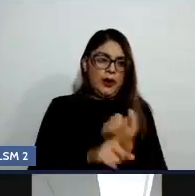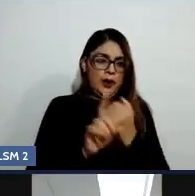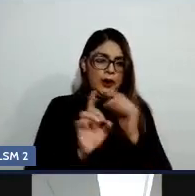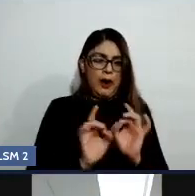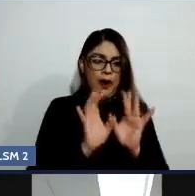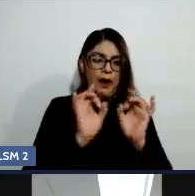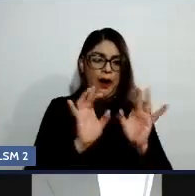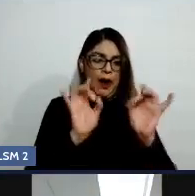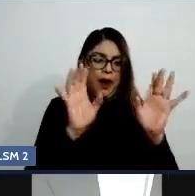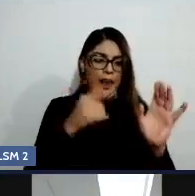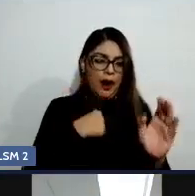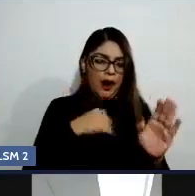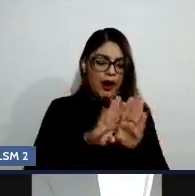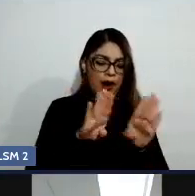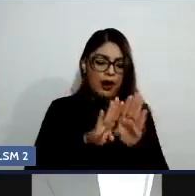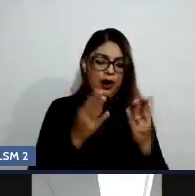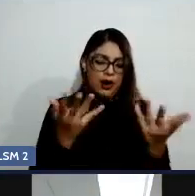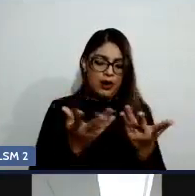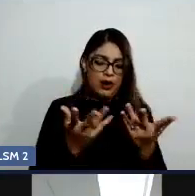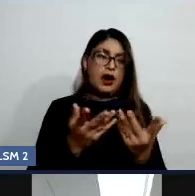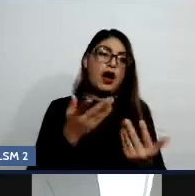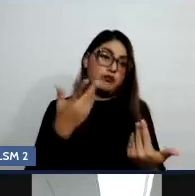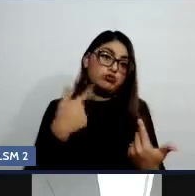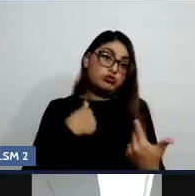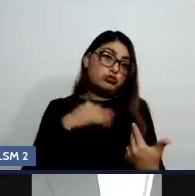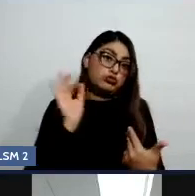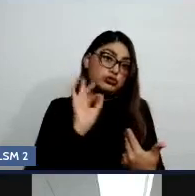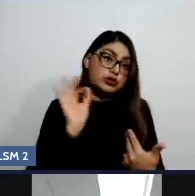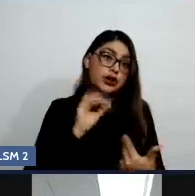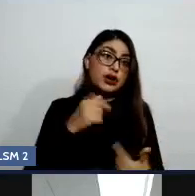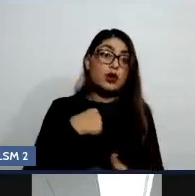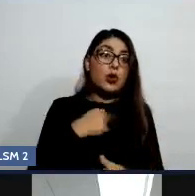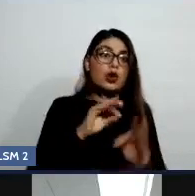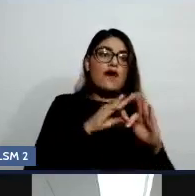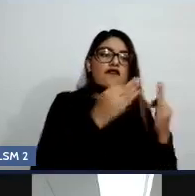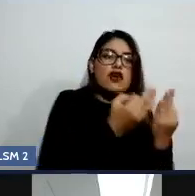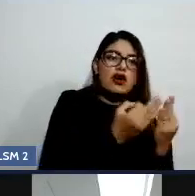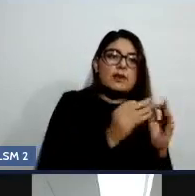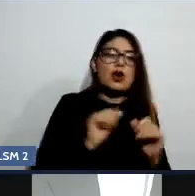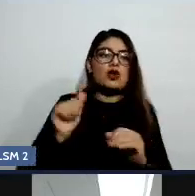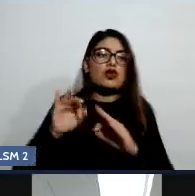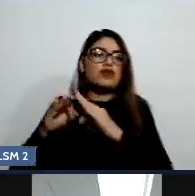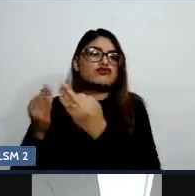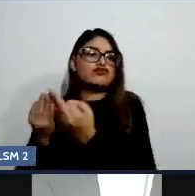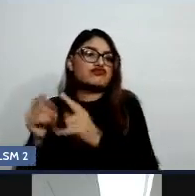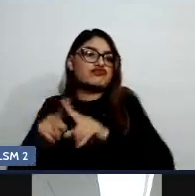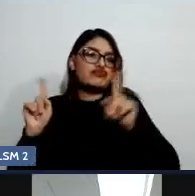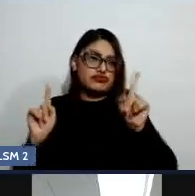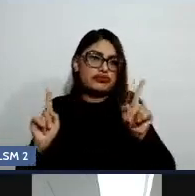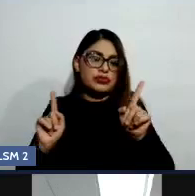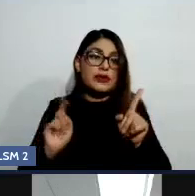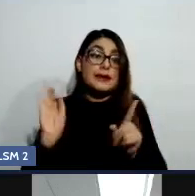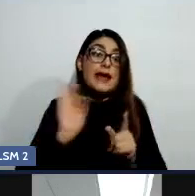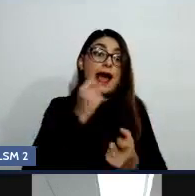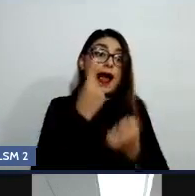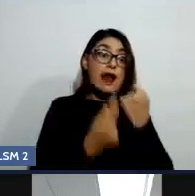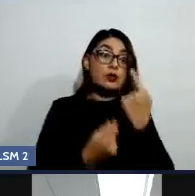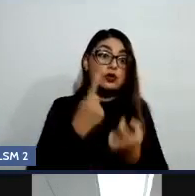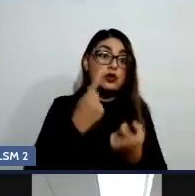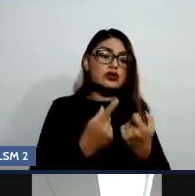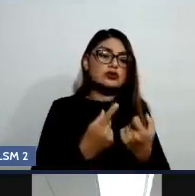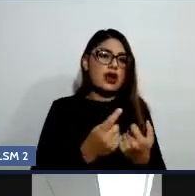pues es diferente en cada persona. Hay quienes más rápido, hay quienes tardan más tiempo,